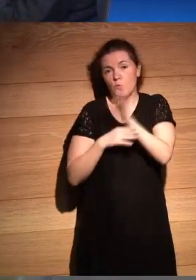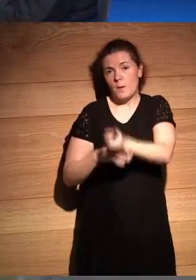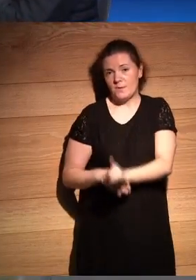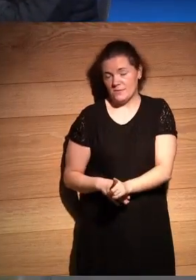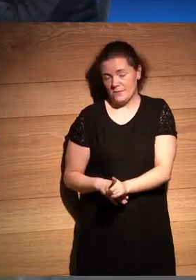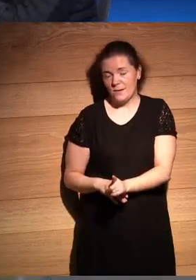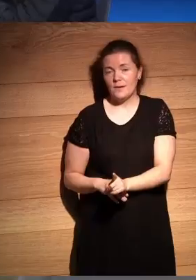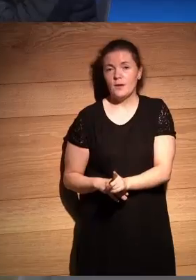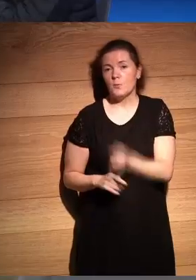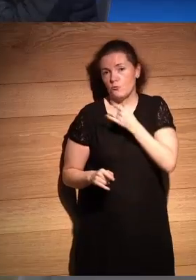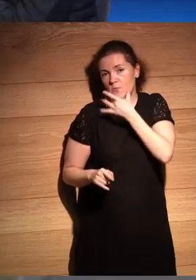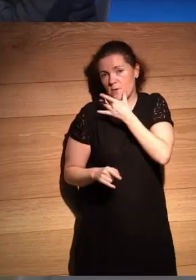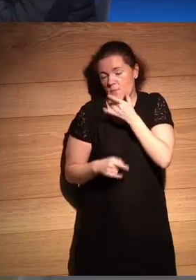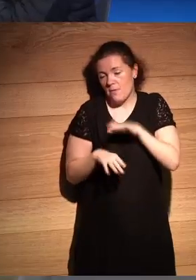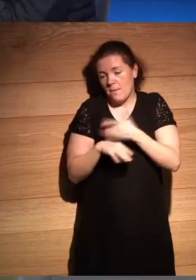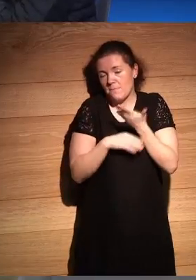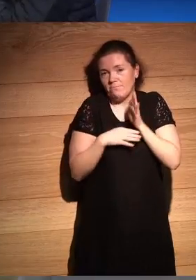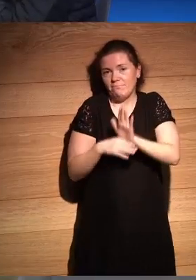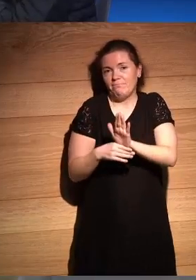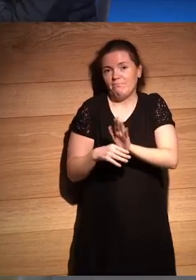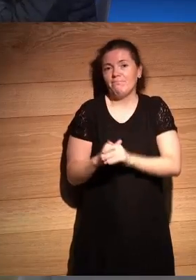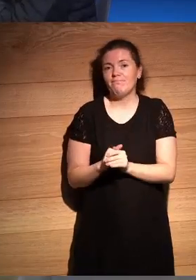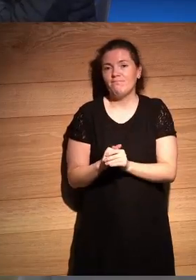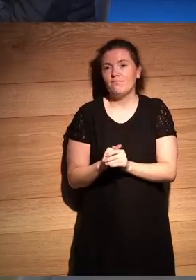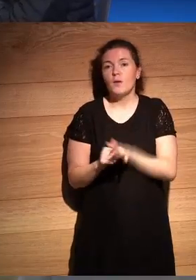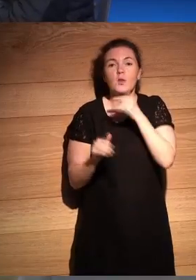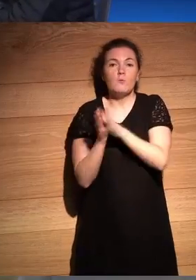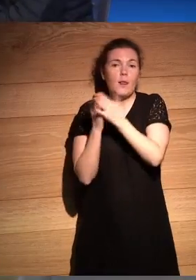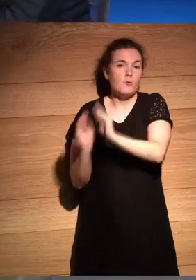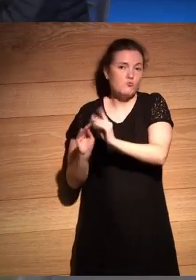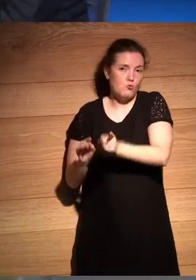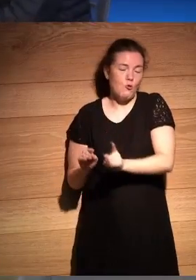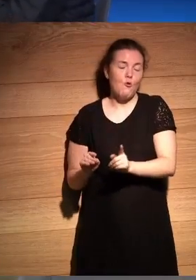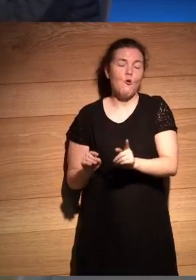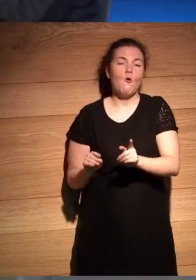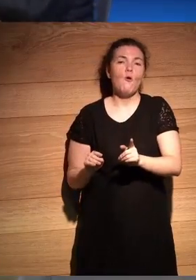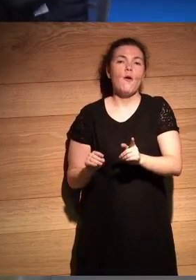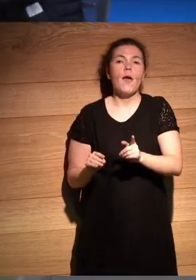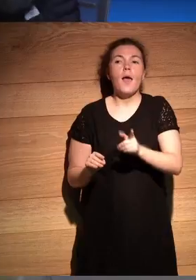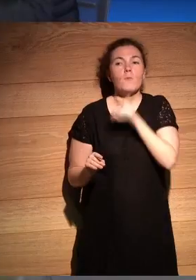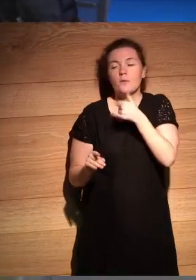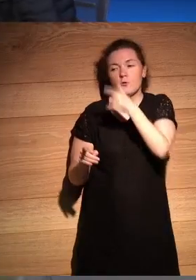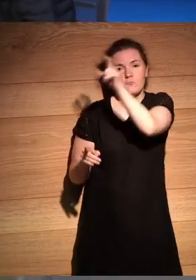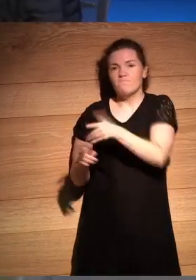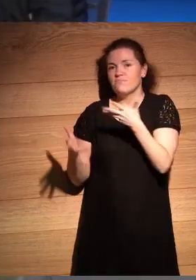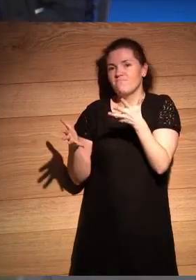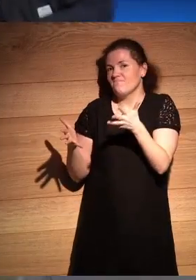me daría vergüenza no por tus libros sino que me apasionan